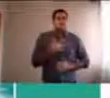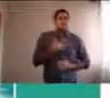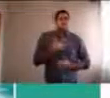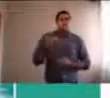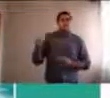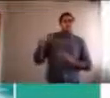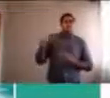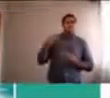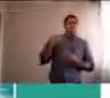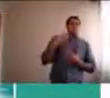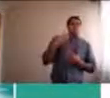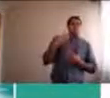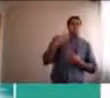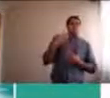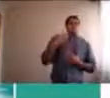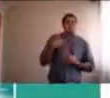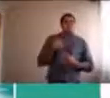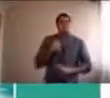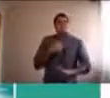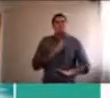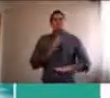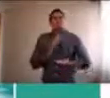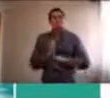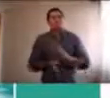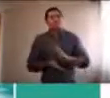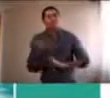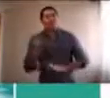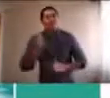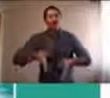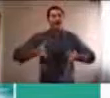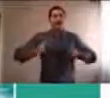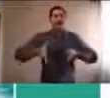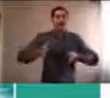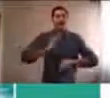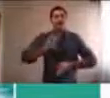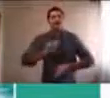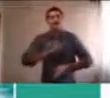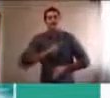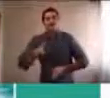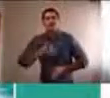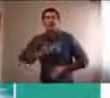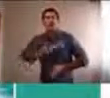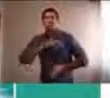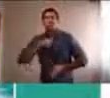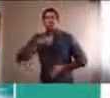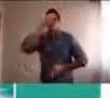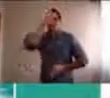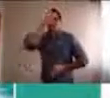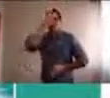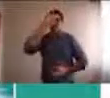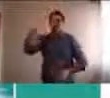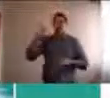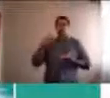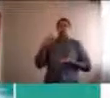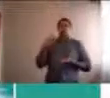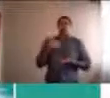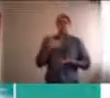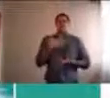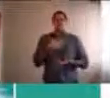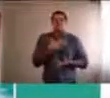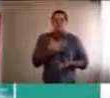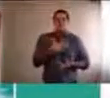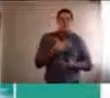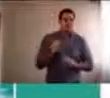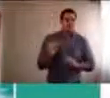tiene miedo de salir a la calle. Entonces, esos miedos también tienen un peso, que no seamos